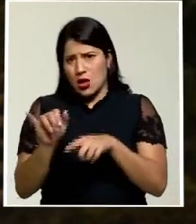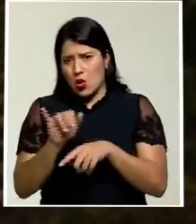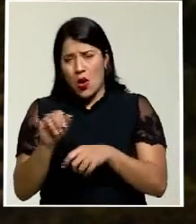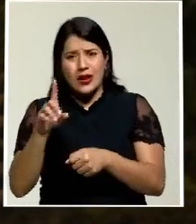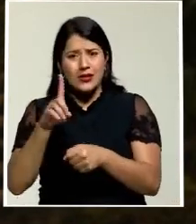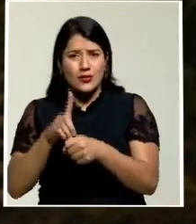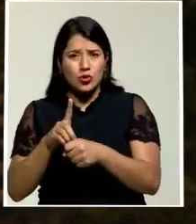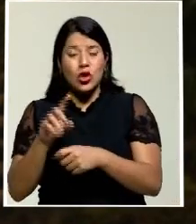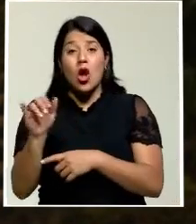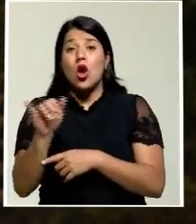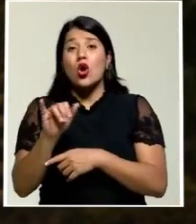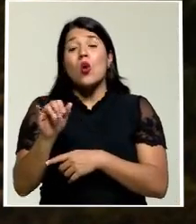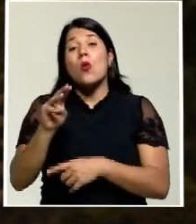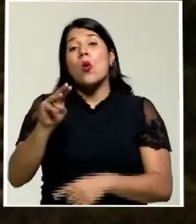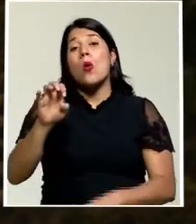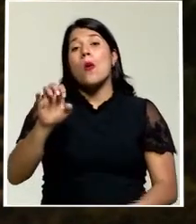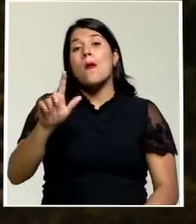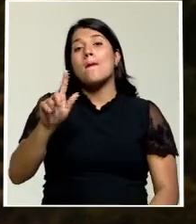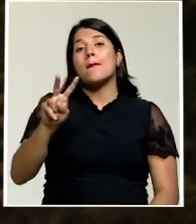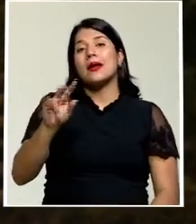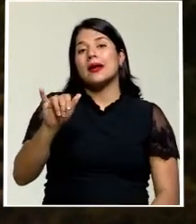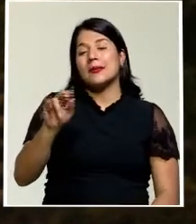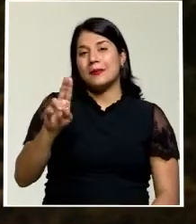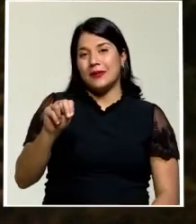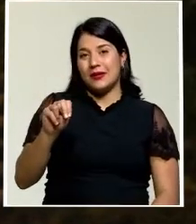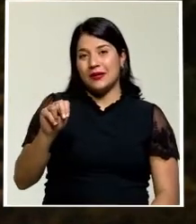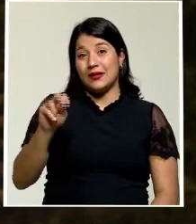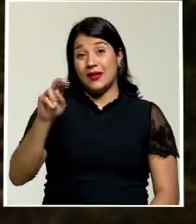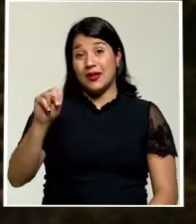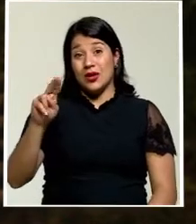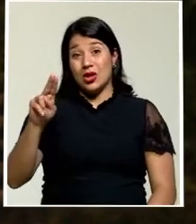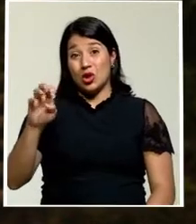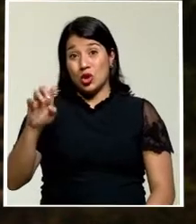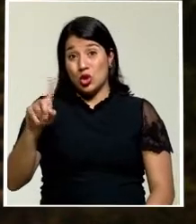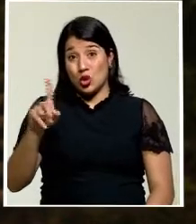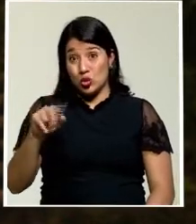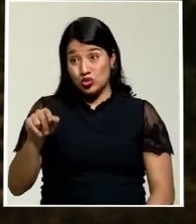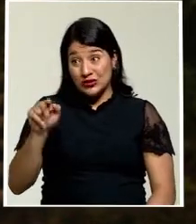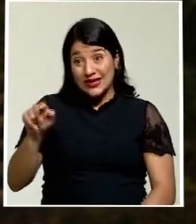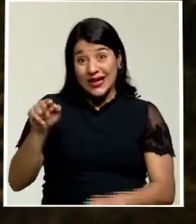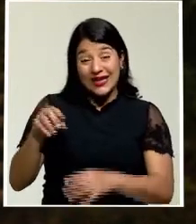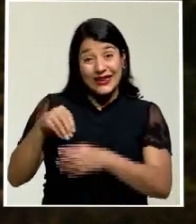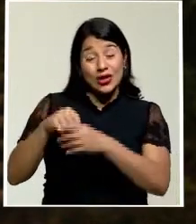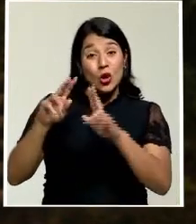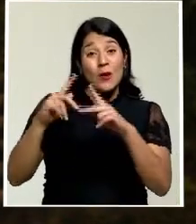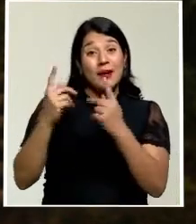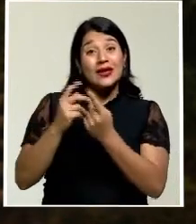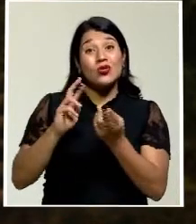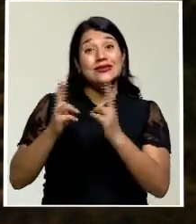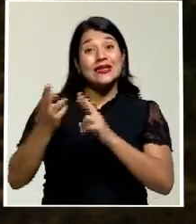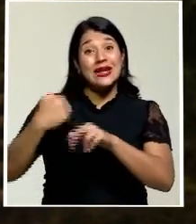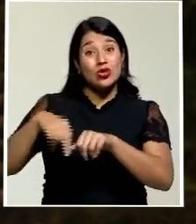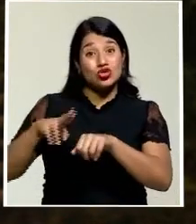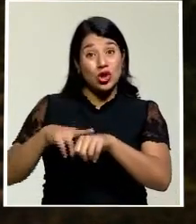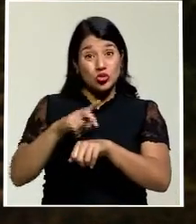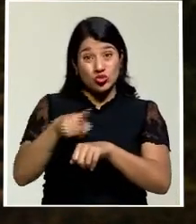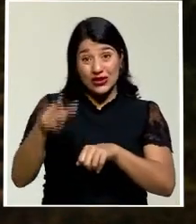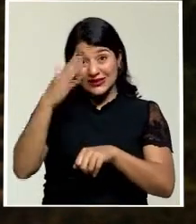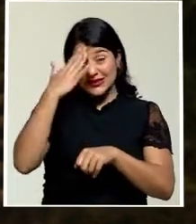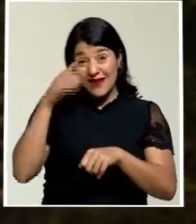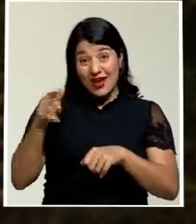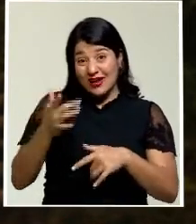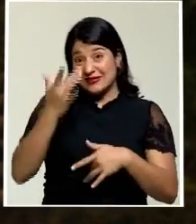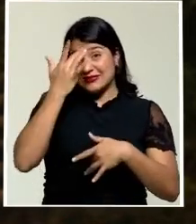el caso de Melvin Núñez de Restauración Nacional, que como sabemos estuvo contagiado pues de COVID-19, inclusive